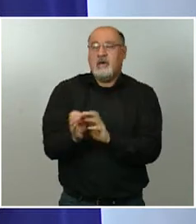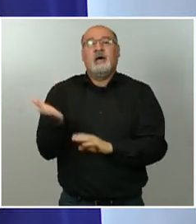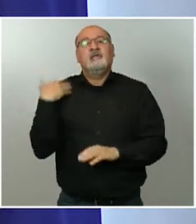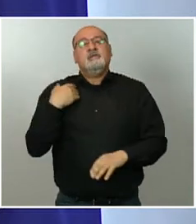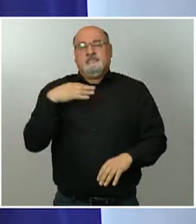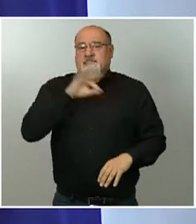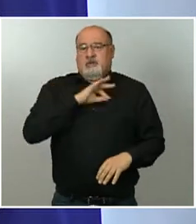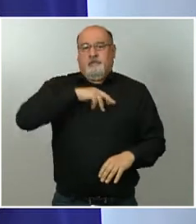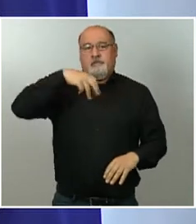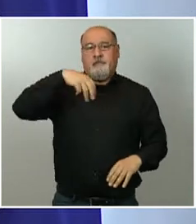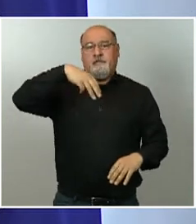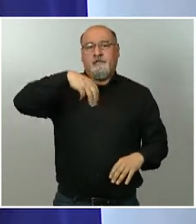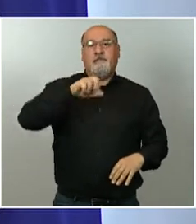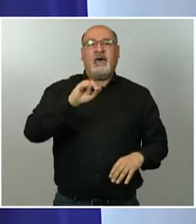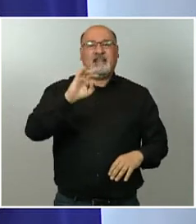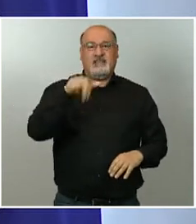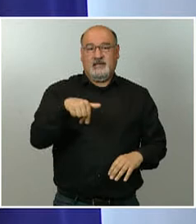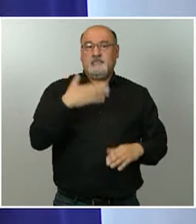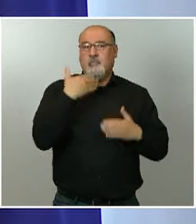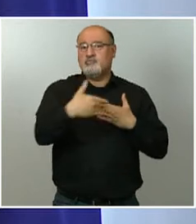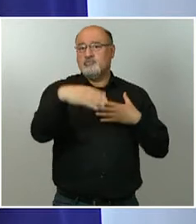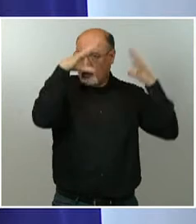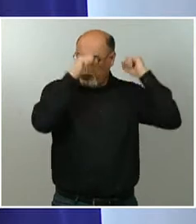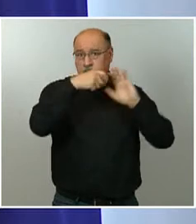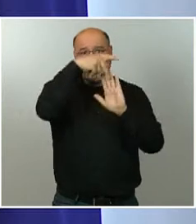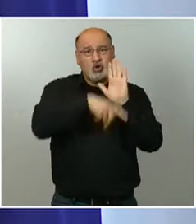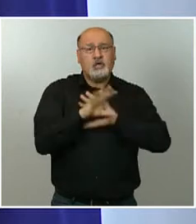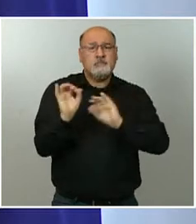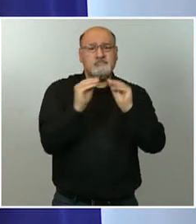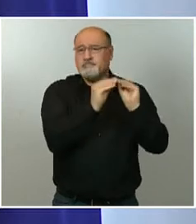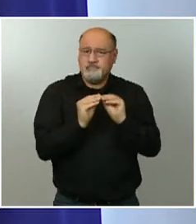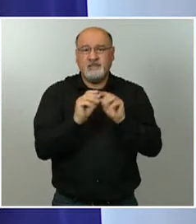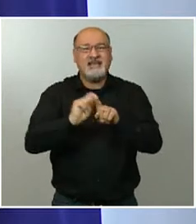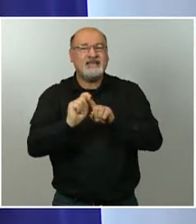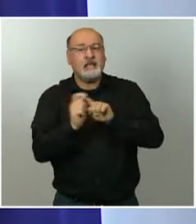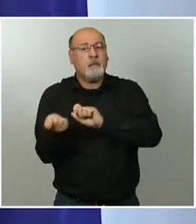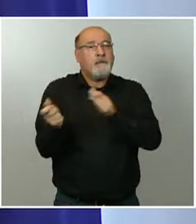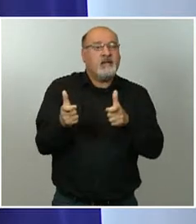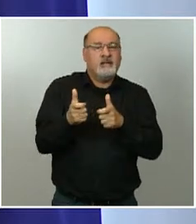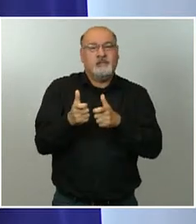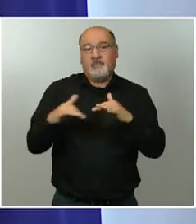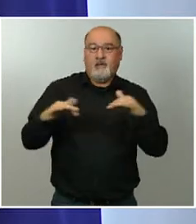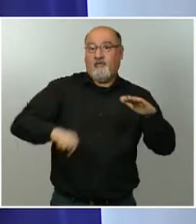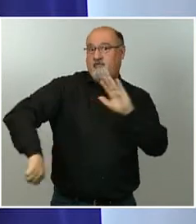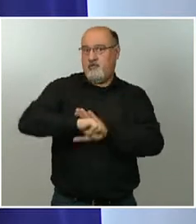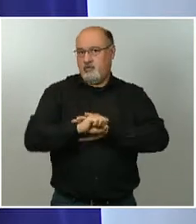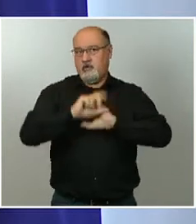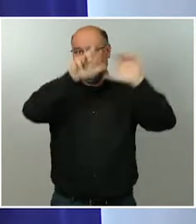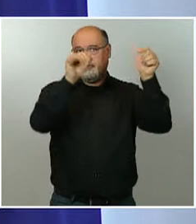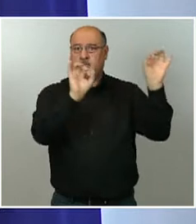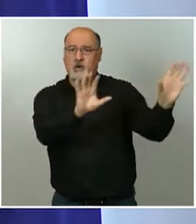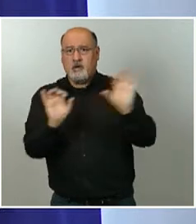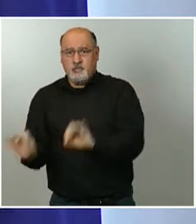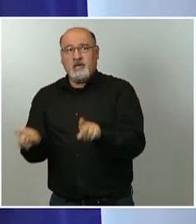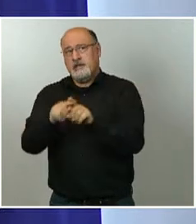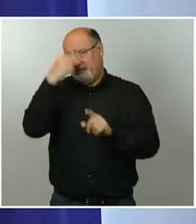estos días, es concretar ese protocolo con criterios similares al del fútbol y pensando sobre todo en los play-off, en los play-off de baloncesto, que saben